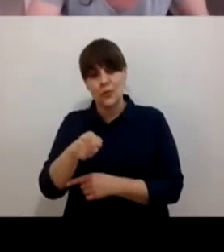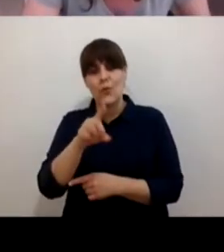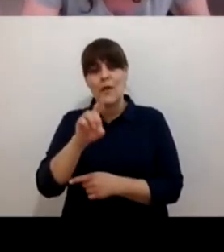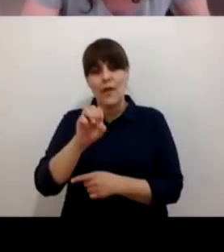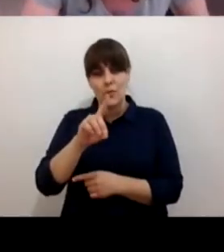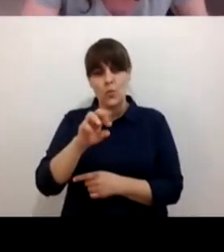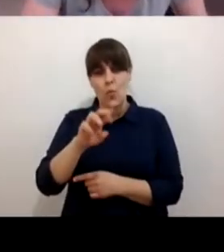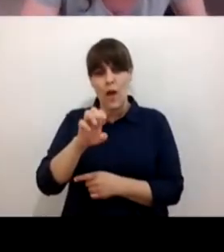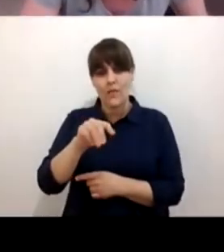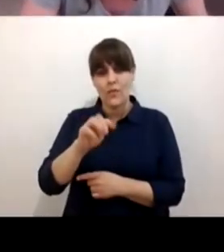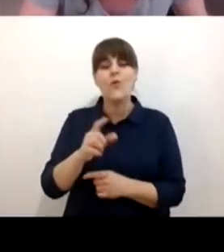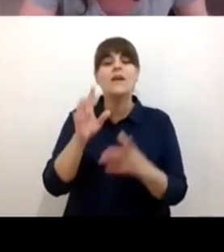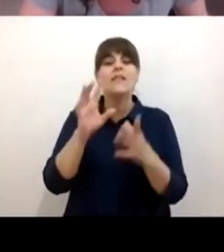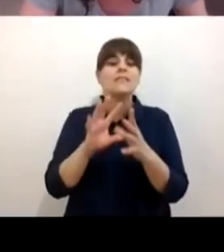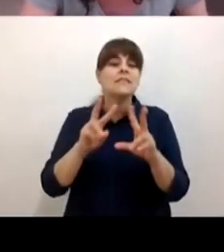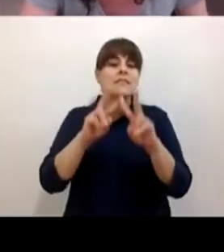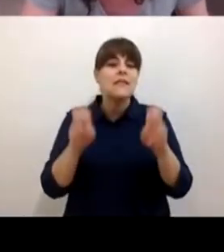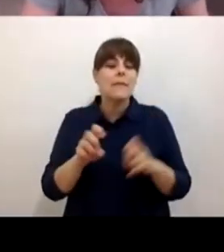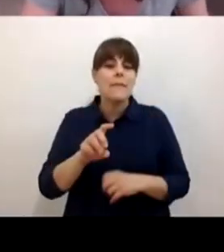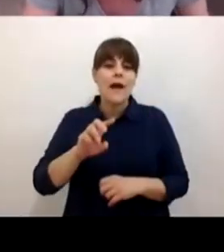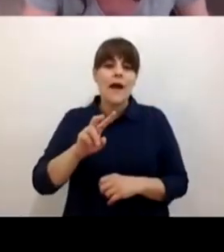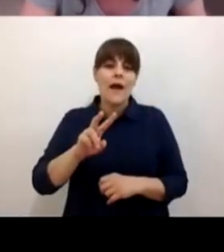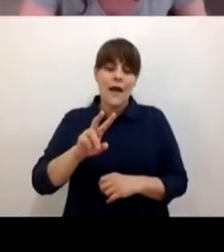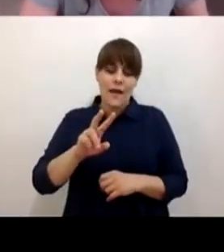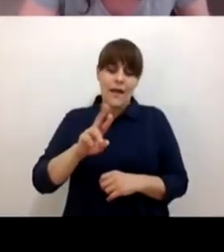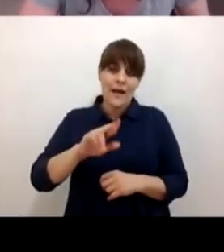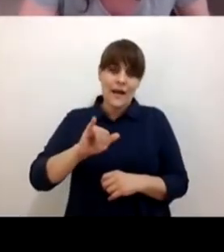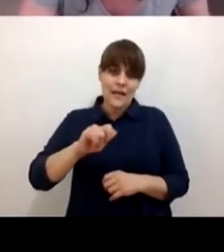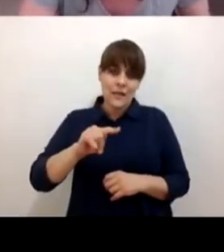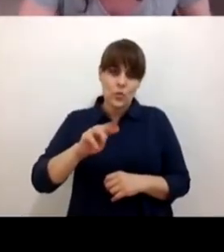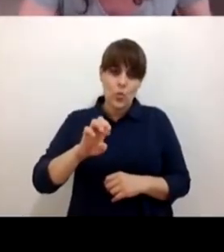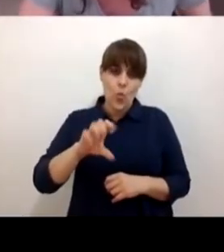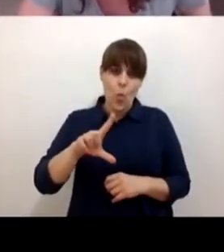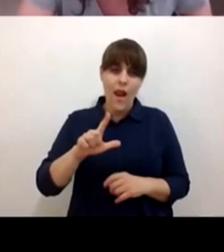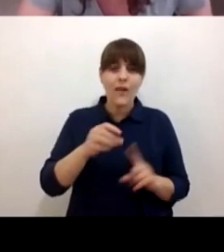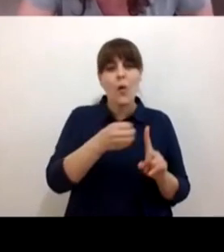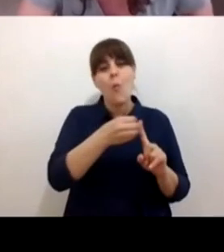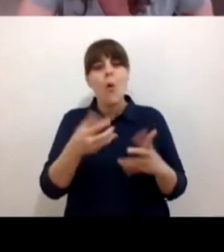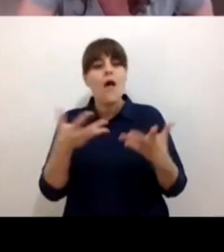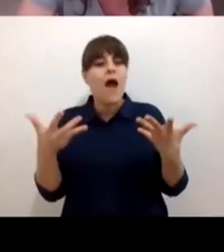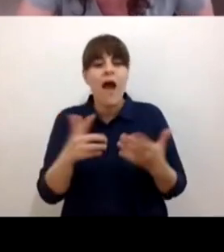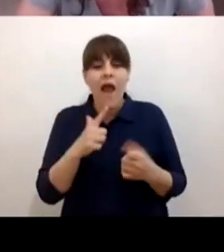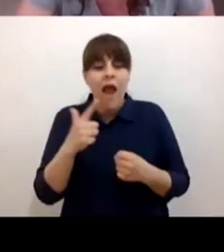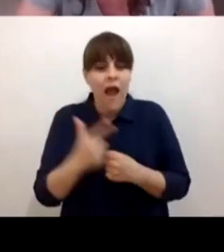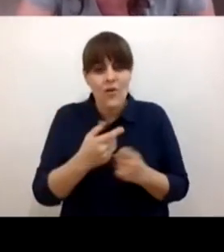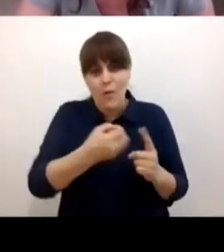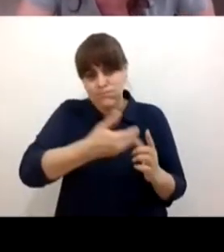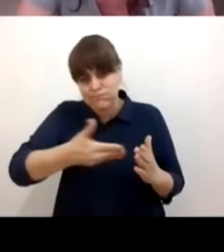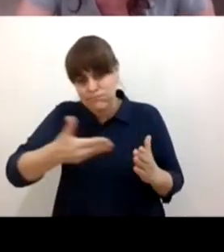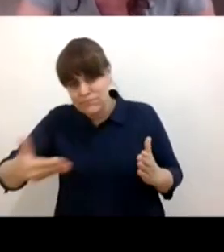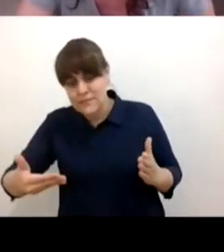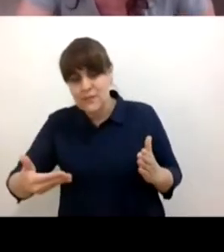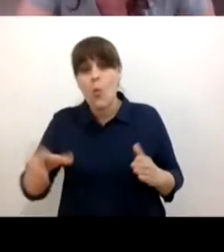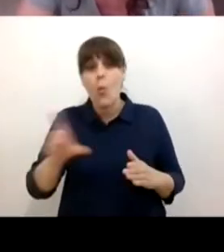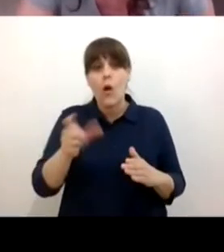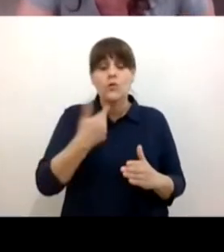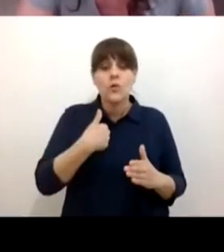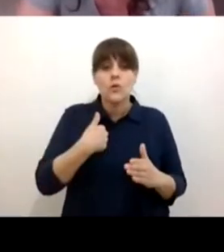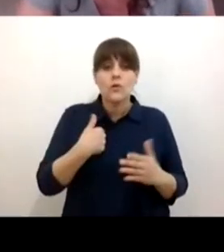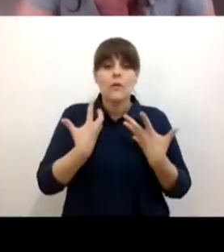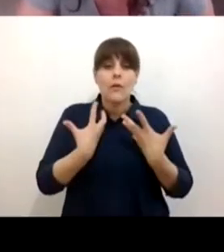creatividad tengo dos frases que me parecían importantísimas ¿no? el duelo compartido es más fácil de transitar